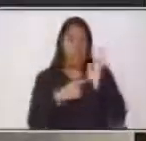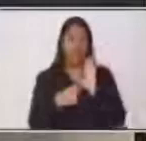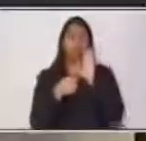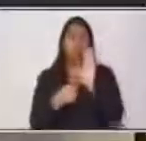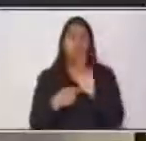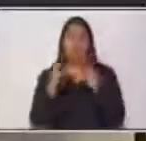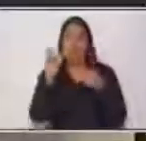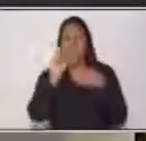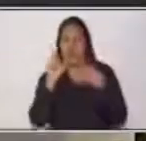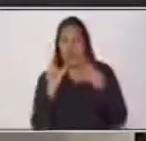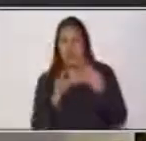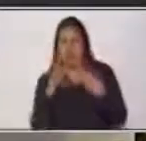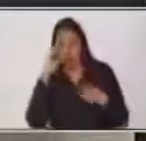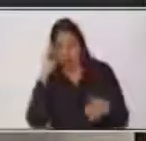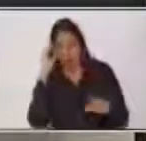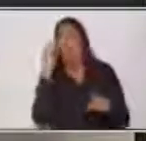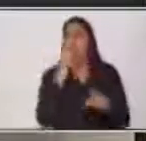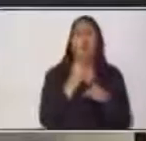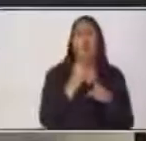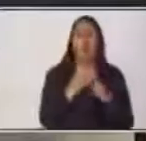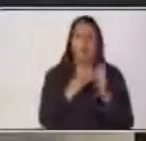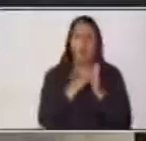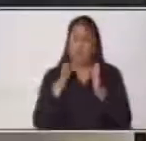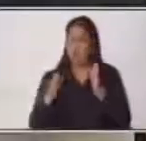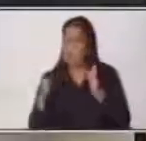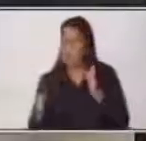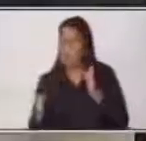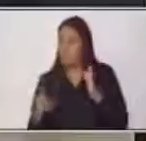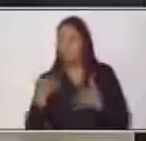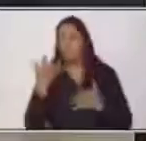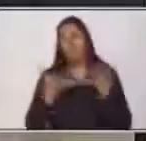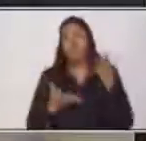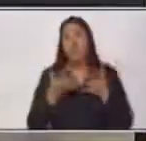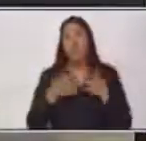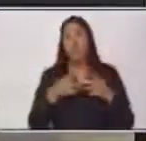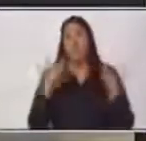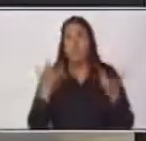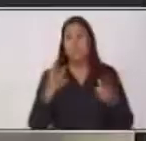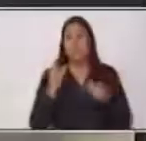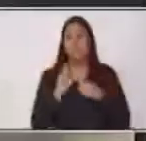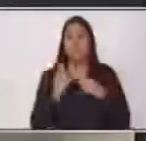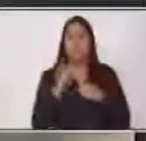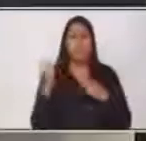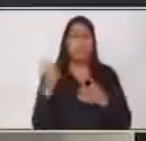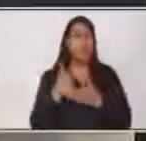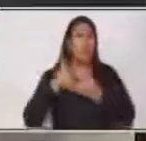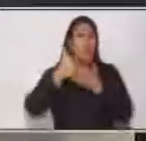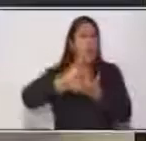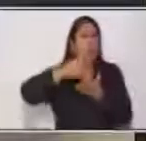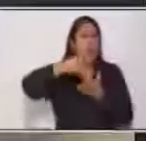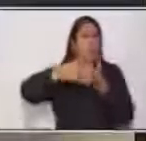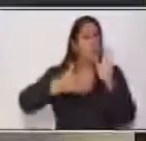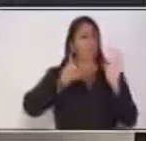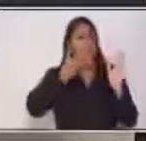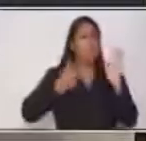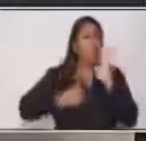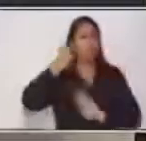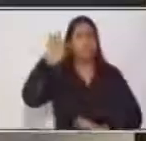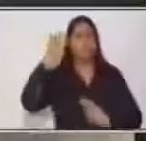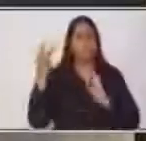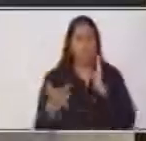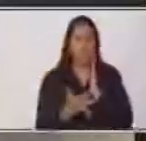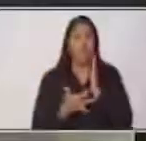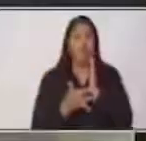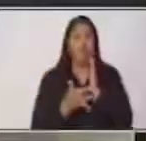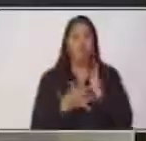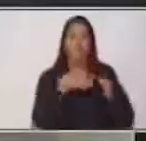características, finalidad, estructura y posiblemente algunos puntos que te pueden ayudar a mejorar esta técnica. Comparte